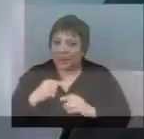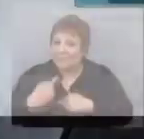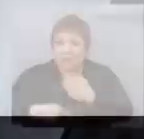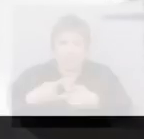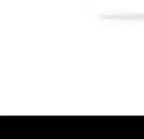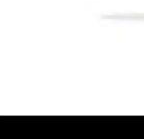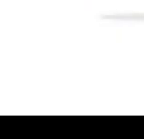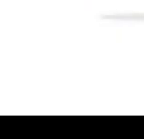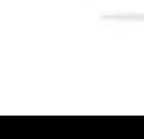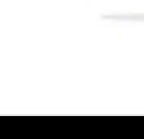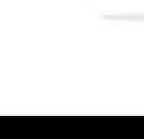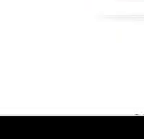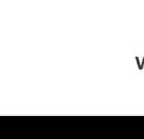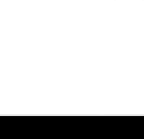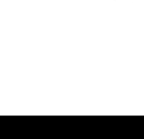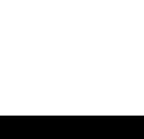siendo. Gracias.